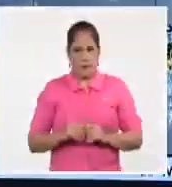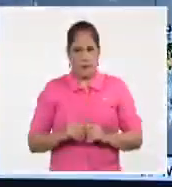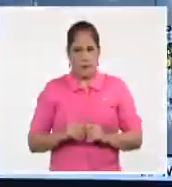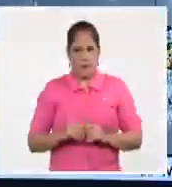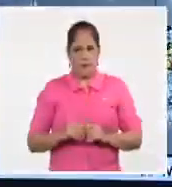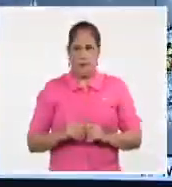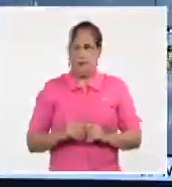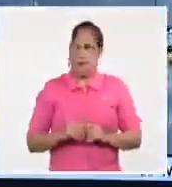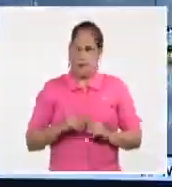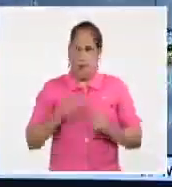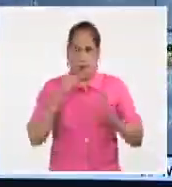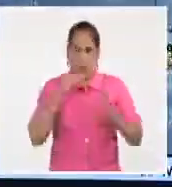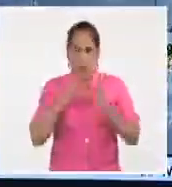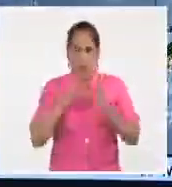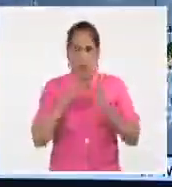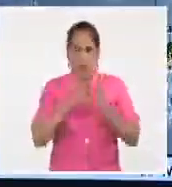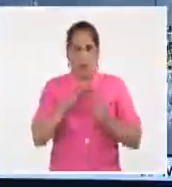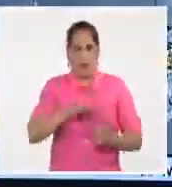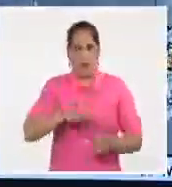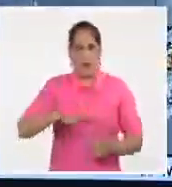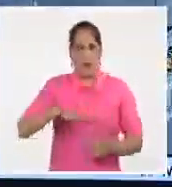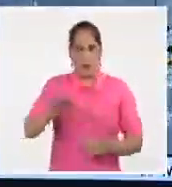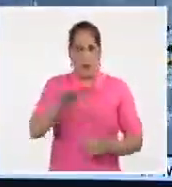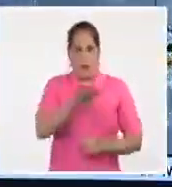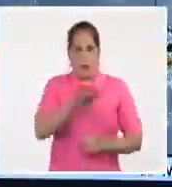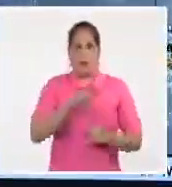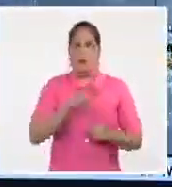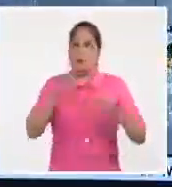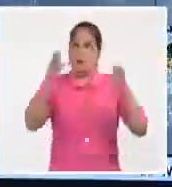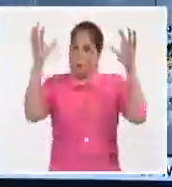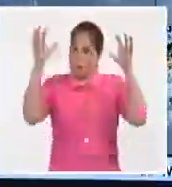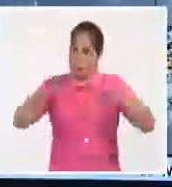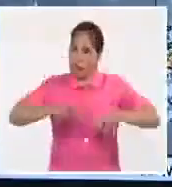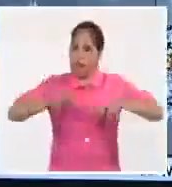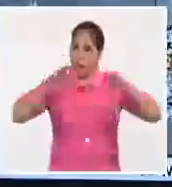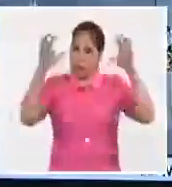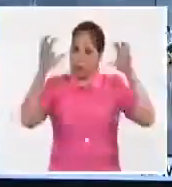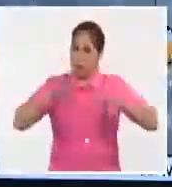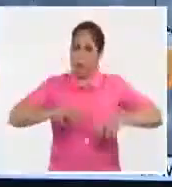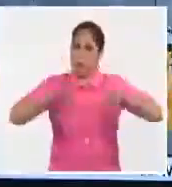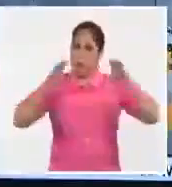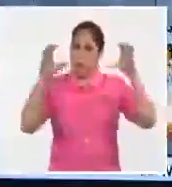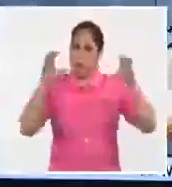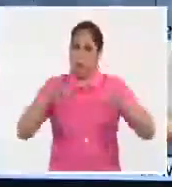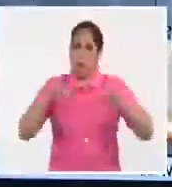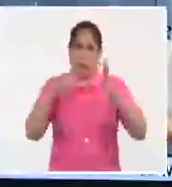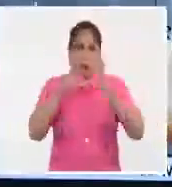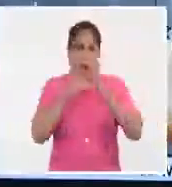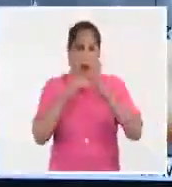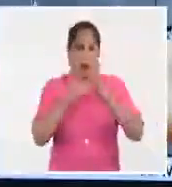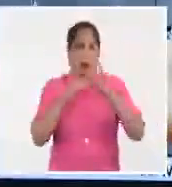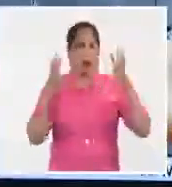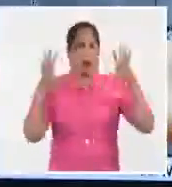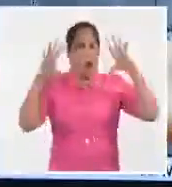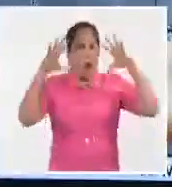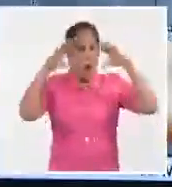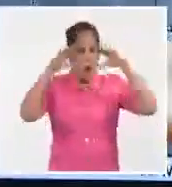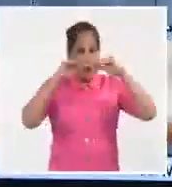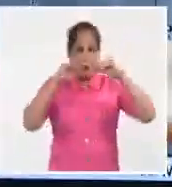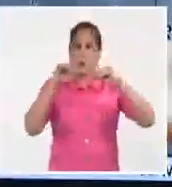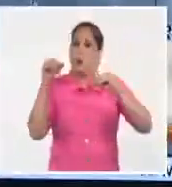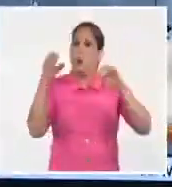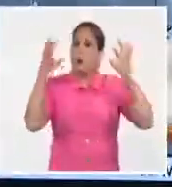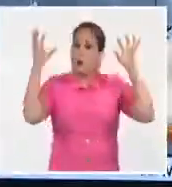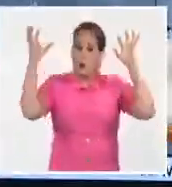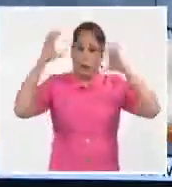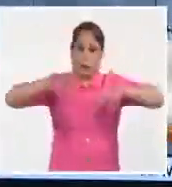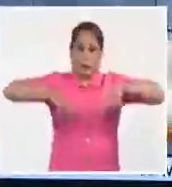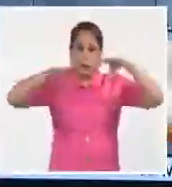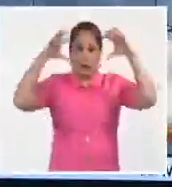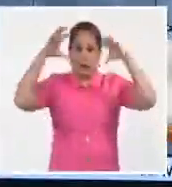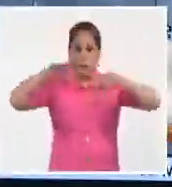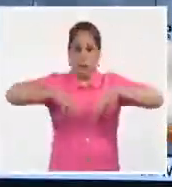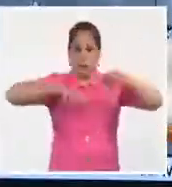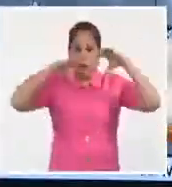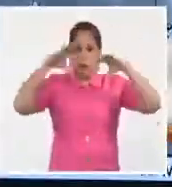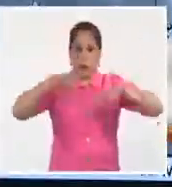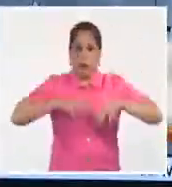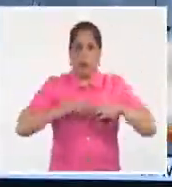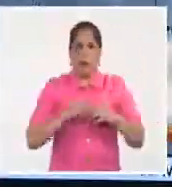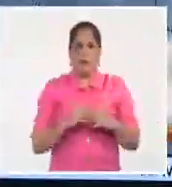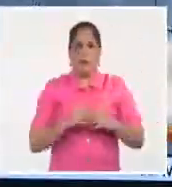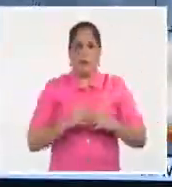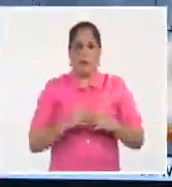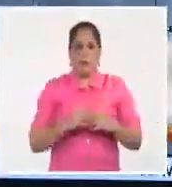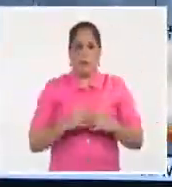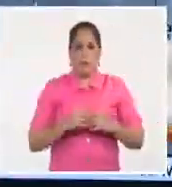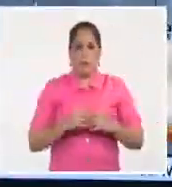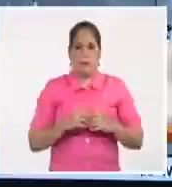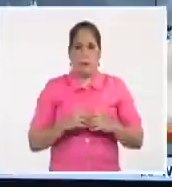Hola, ¿qué tal? Muy buenas tardes. Ha continuado lloviendo en horas de la tarde y hasta el anochecer. Las lluvias han sido fuertes en algunas localidades, como es